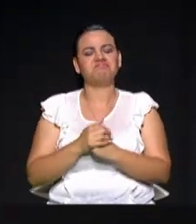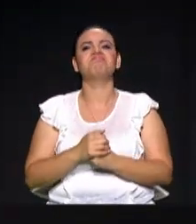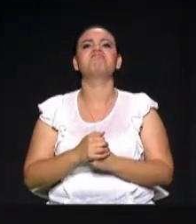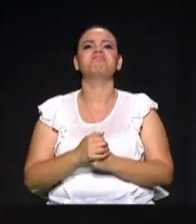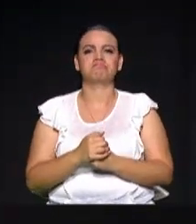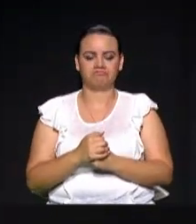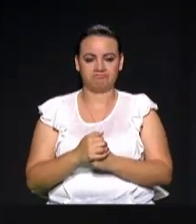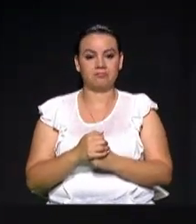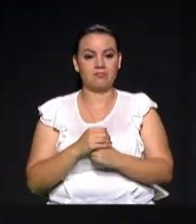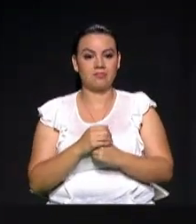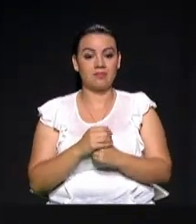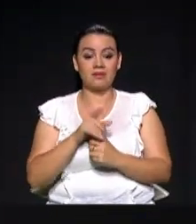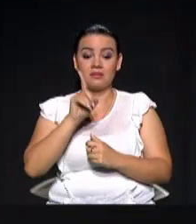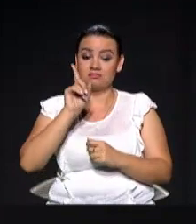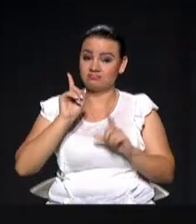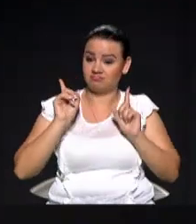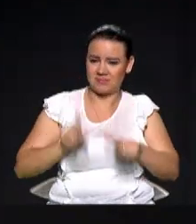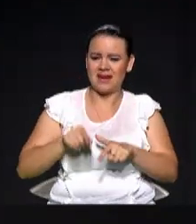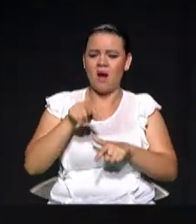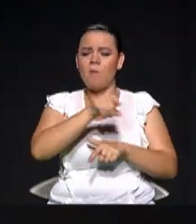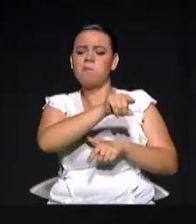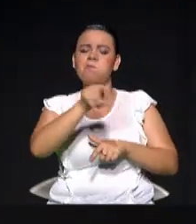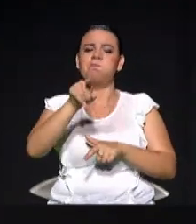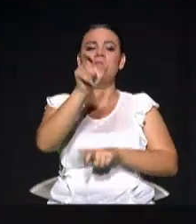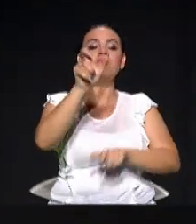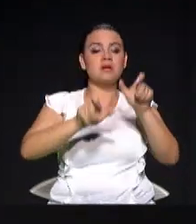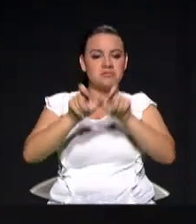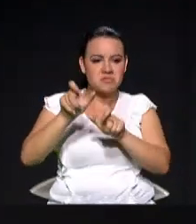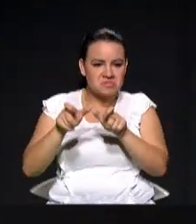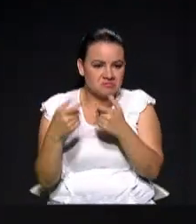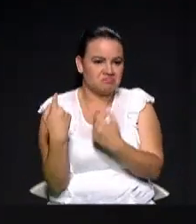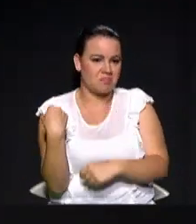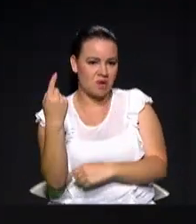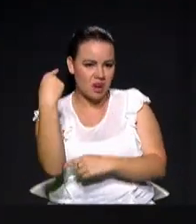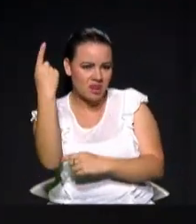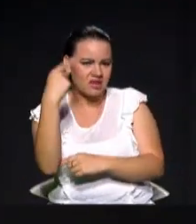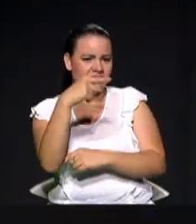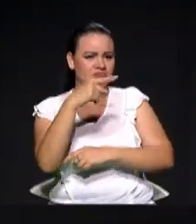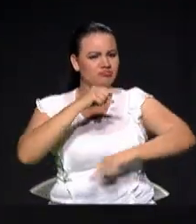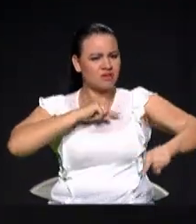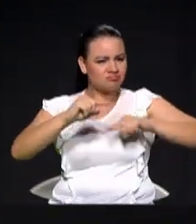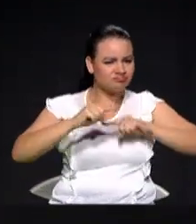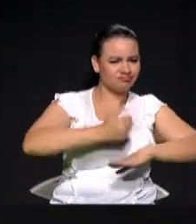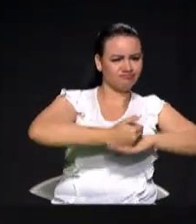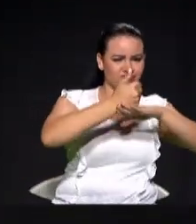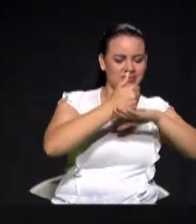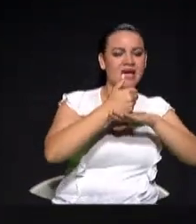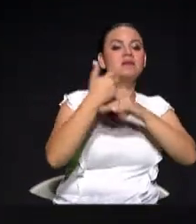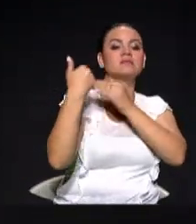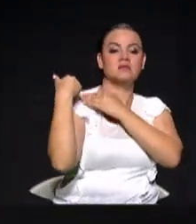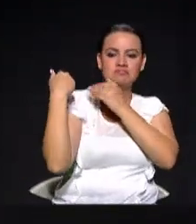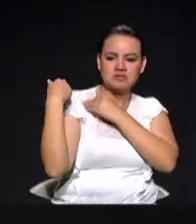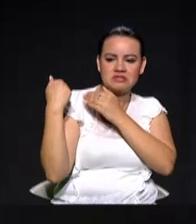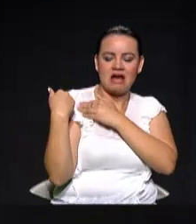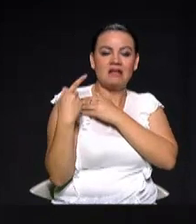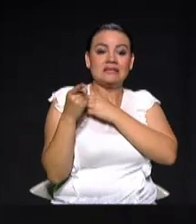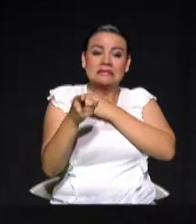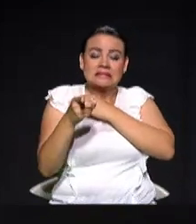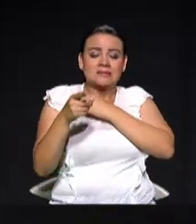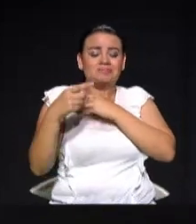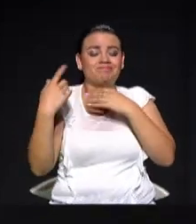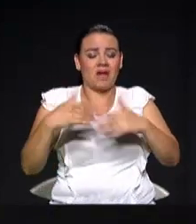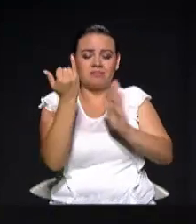judicializar a los responsables, tanto políticos como administrativos, que fueron los causantes de varios de los desastres